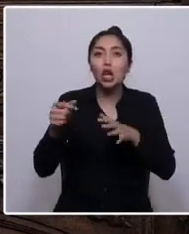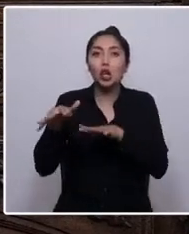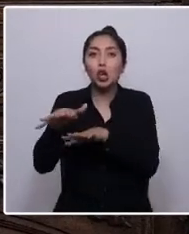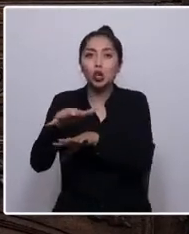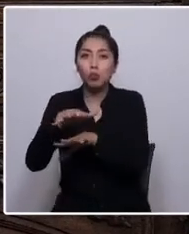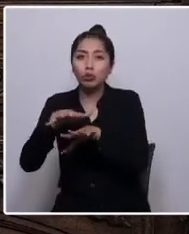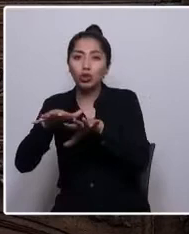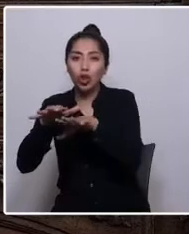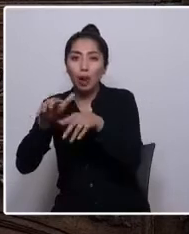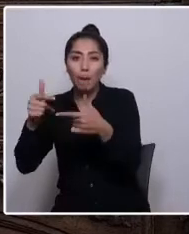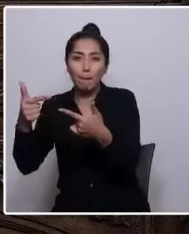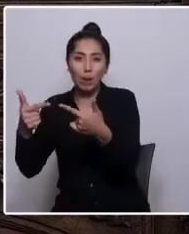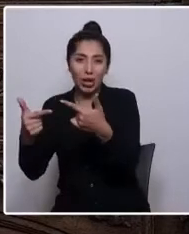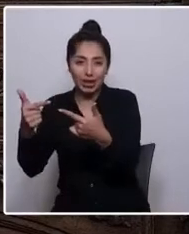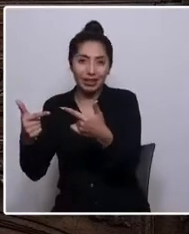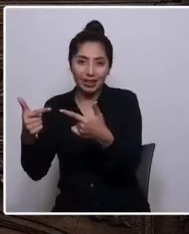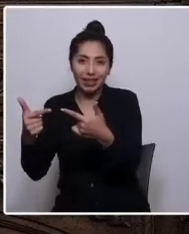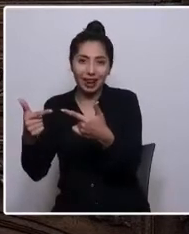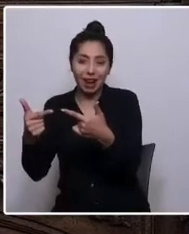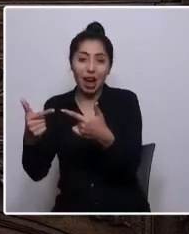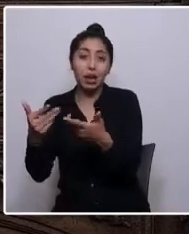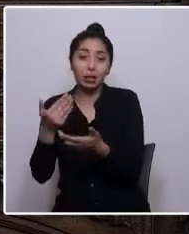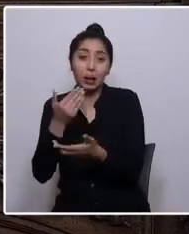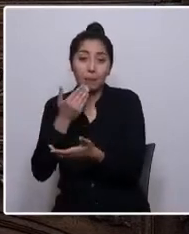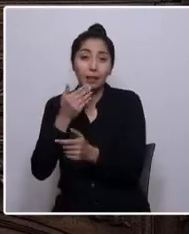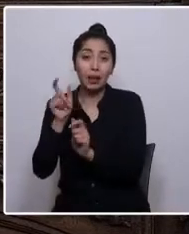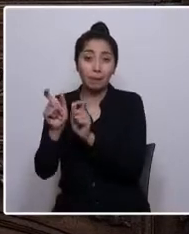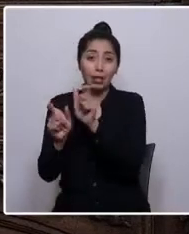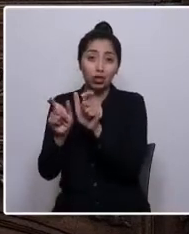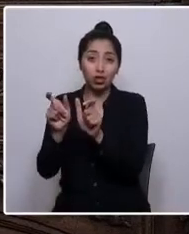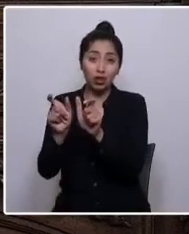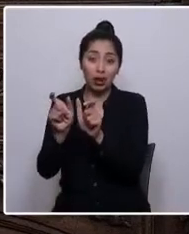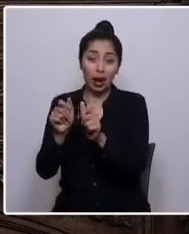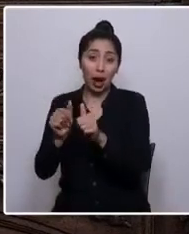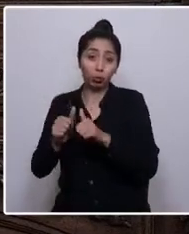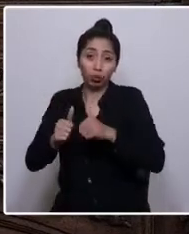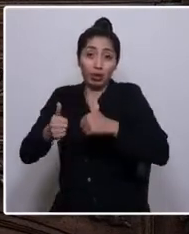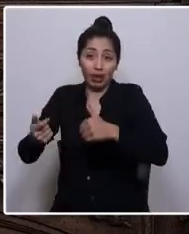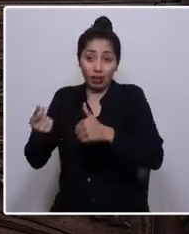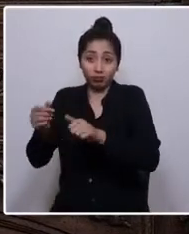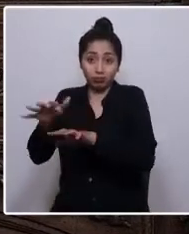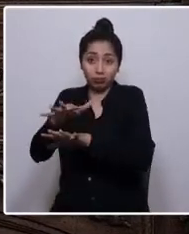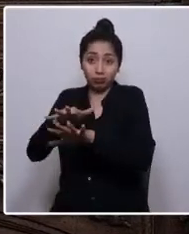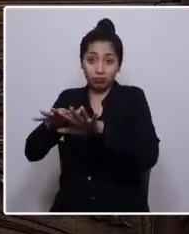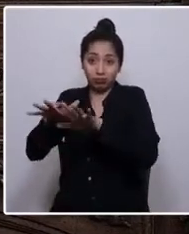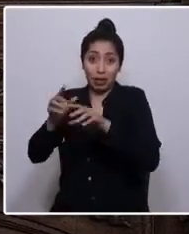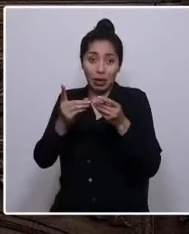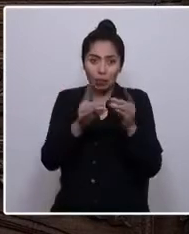y de quienes ejercen cargos de autoridades dentro del Estado.